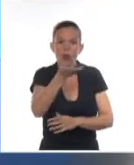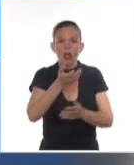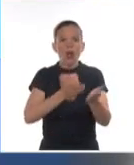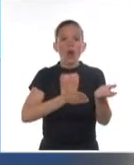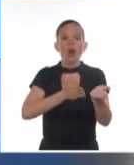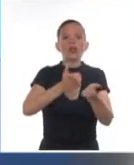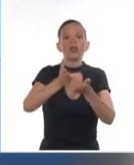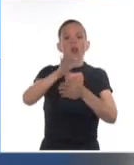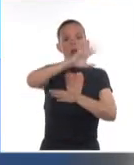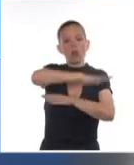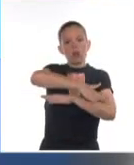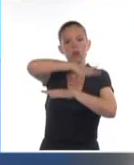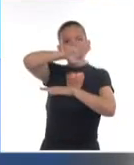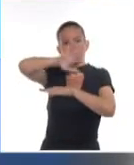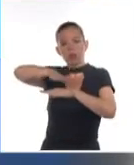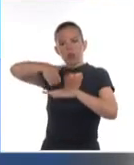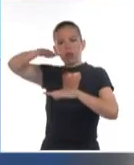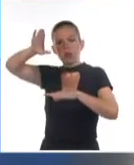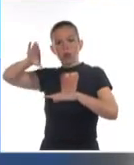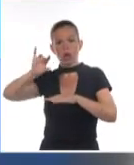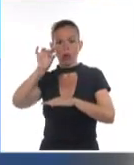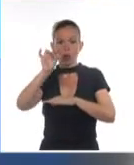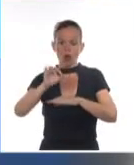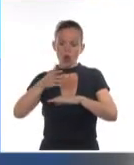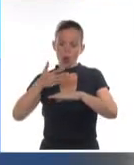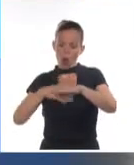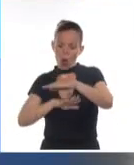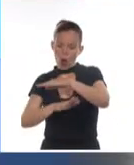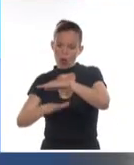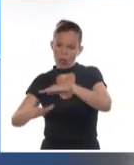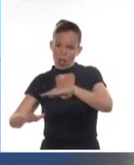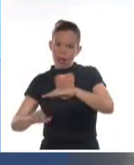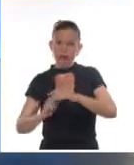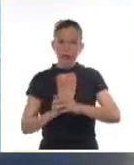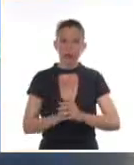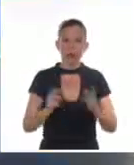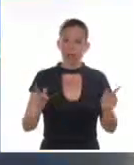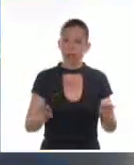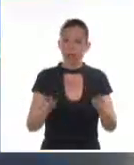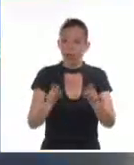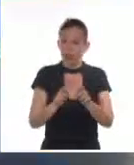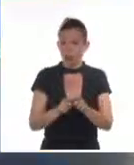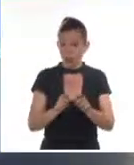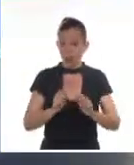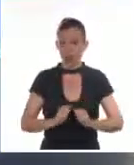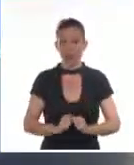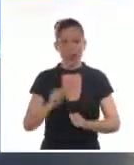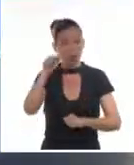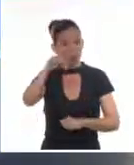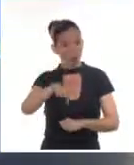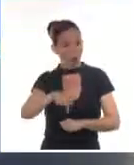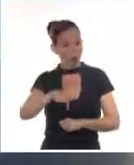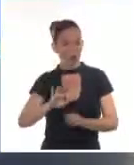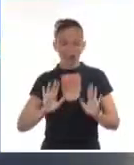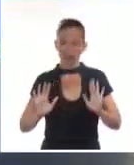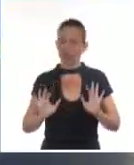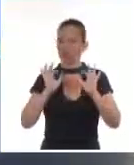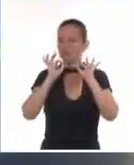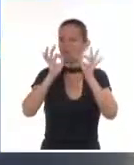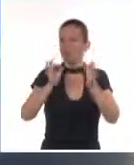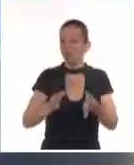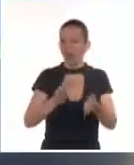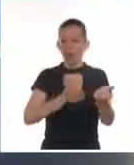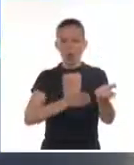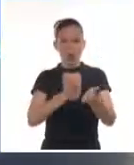en la costa norte oriental y el poco oleaje en el resto de los litorales. En resumen, mis amigos, para esta jornada, muy poco cambio en el tiempo, escasas